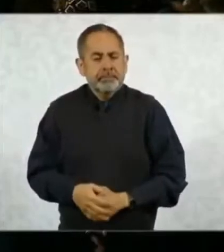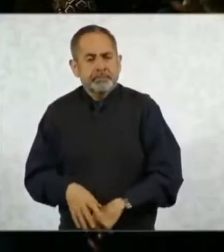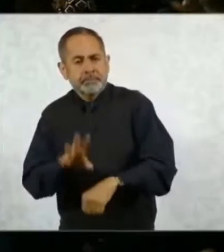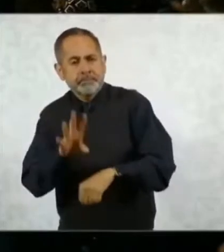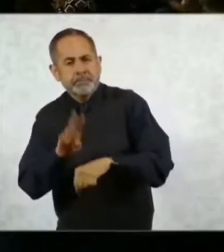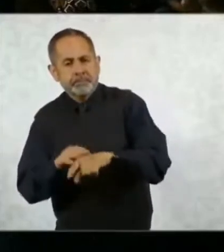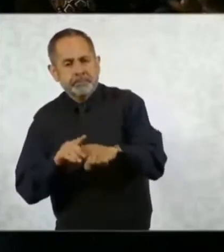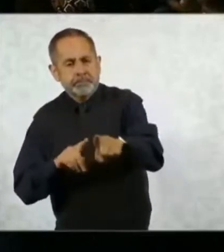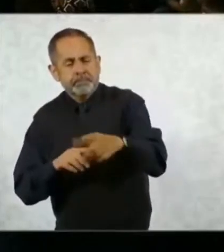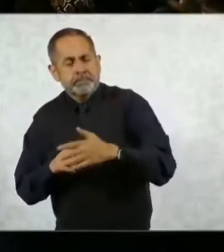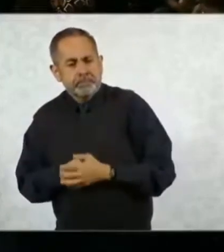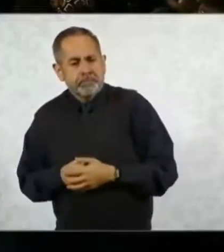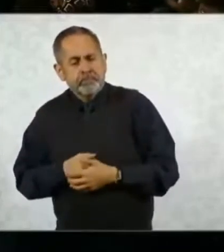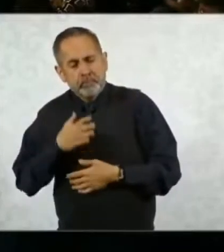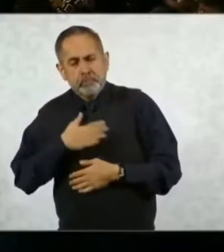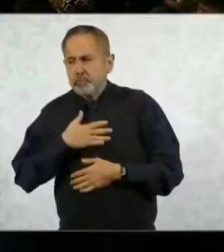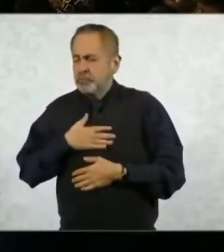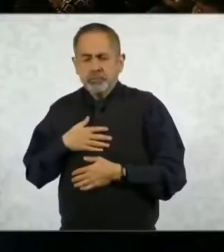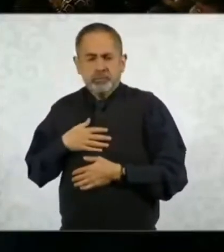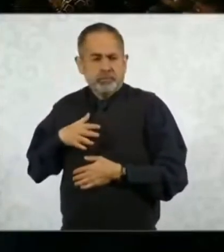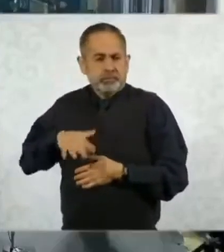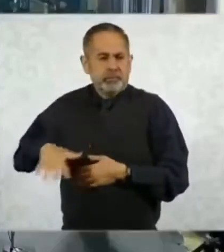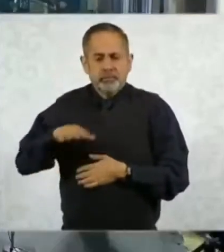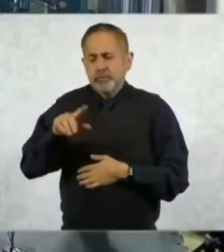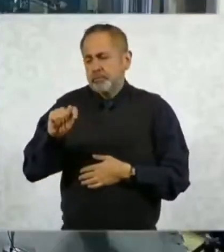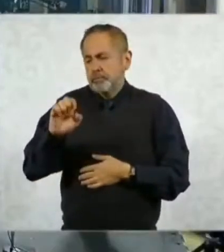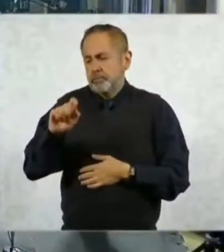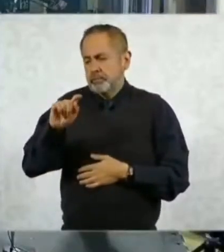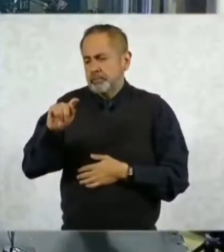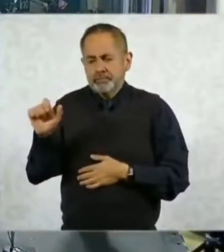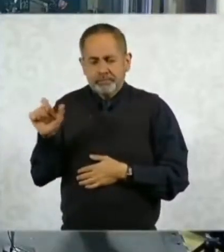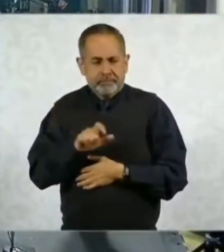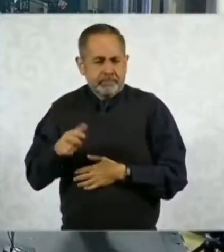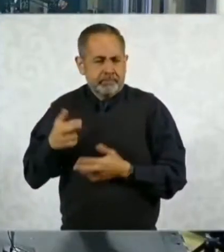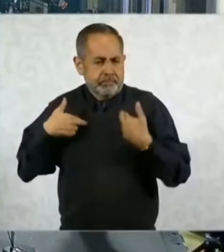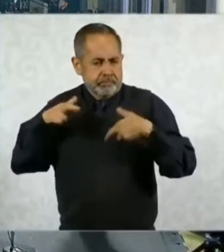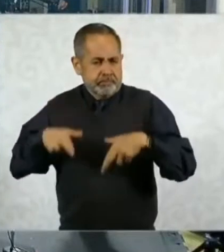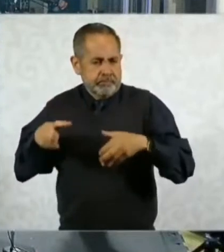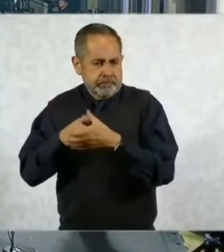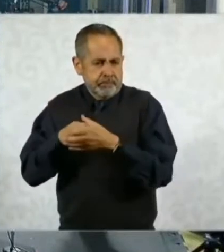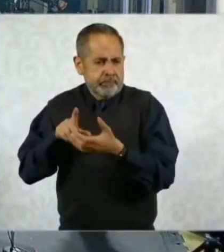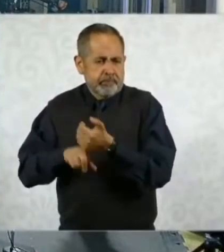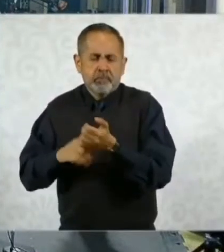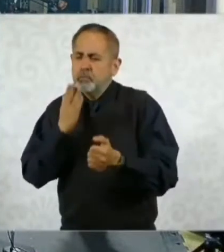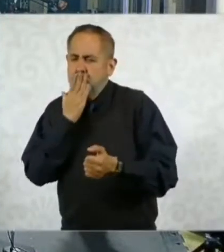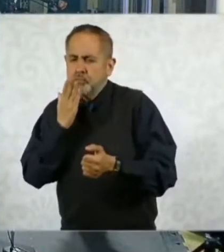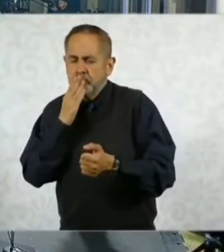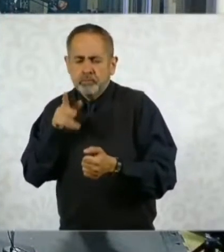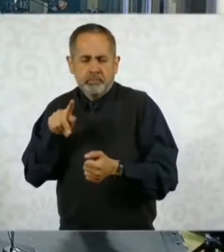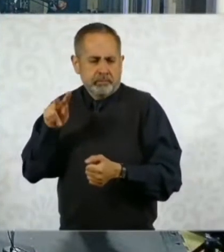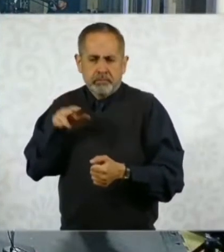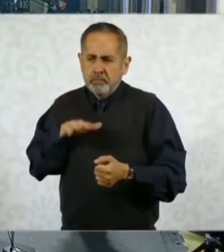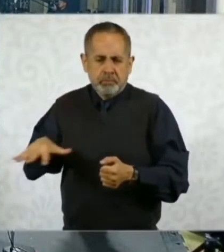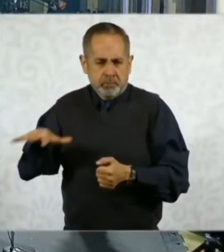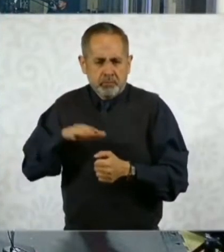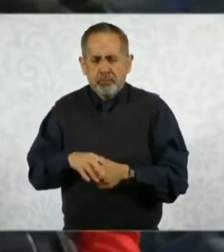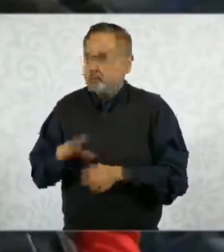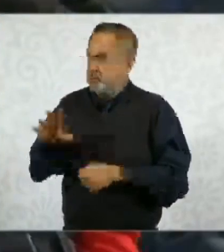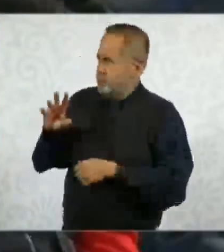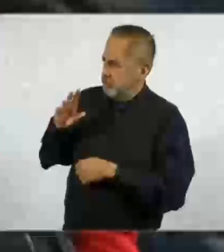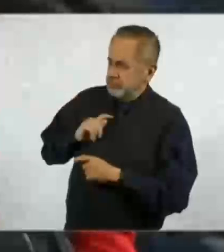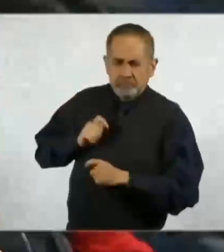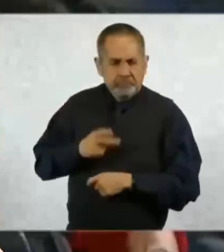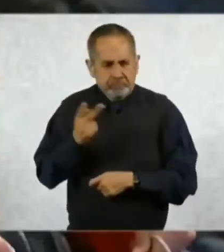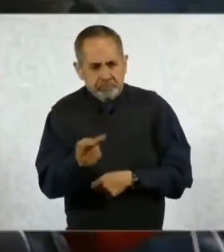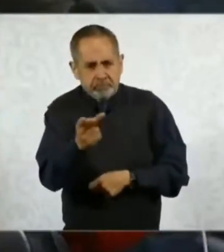Pregunta en torno a mi estado, Sonora vengo representando a Telemax, la televisora pública del estado de Sonora, la televisora popular. Preguntarle,